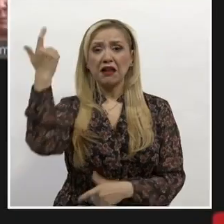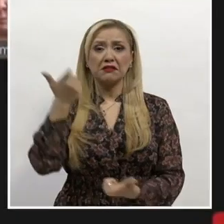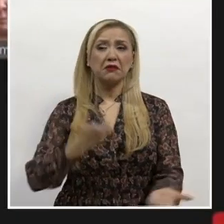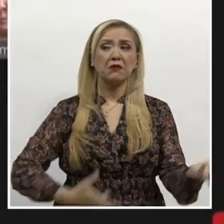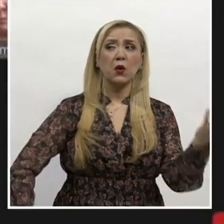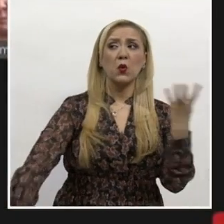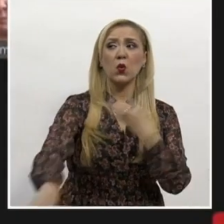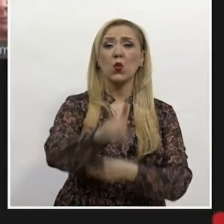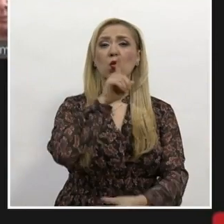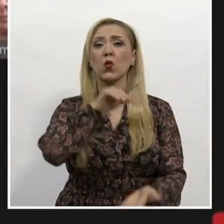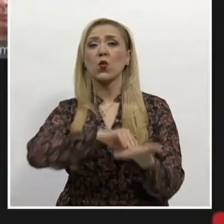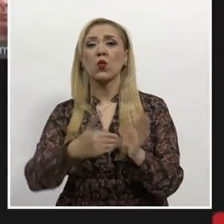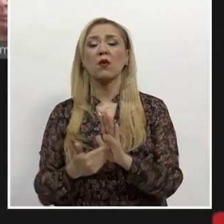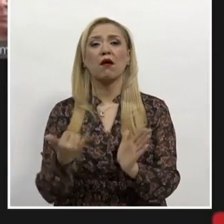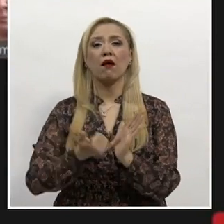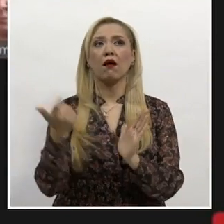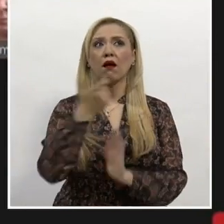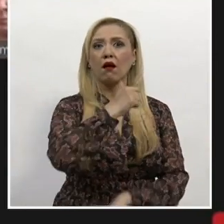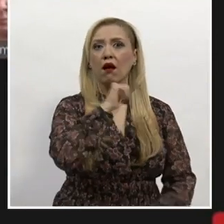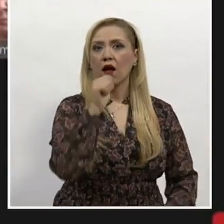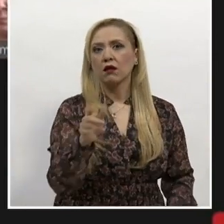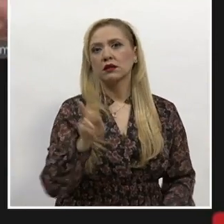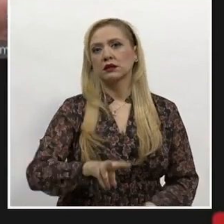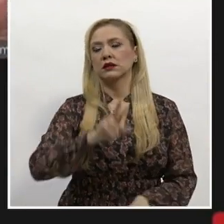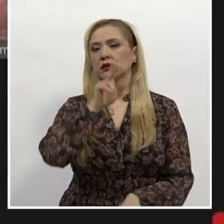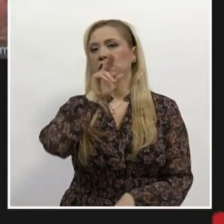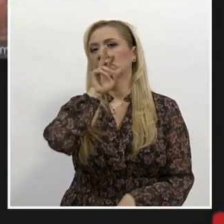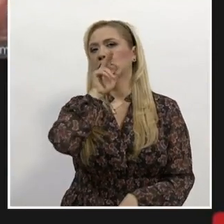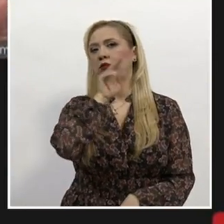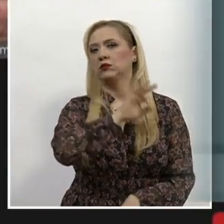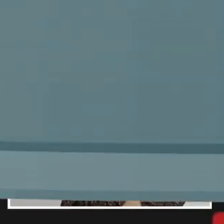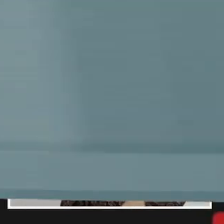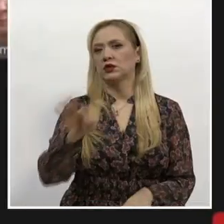sino también a problemas de estabilidad y preocupaciones de seguridad.